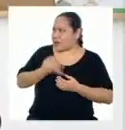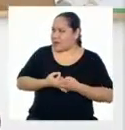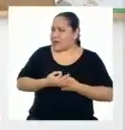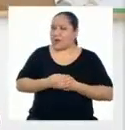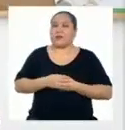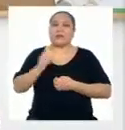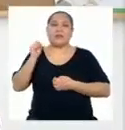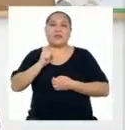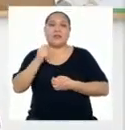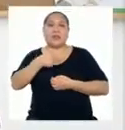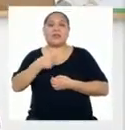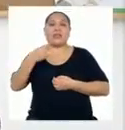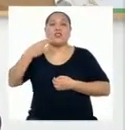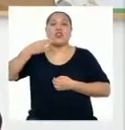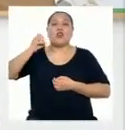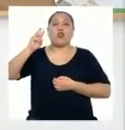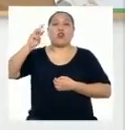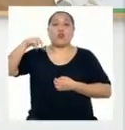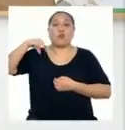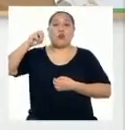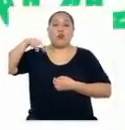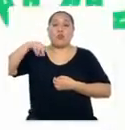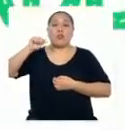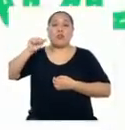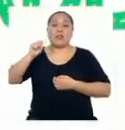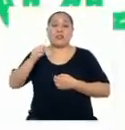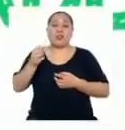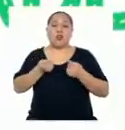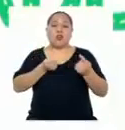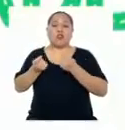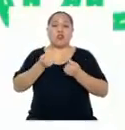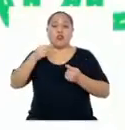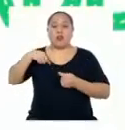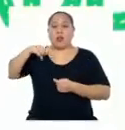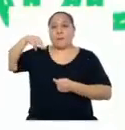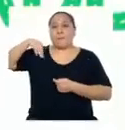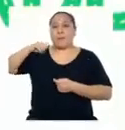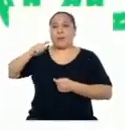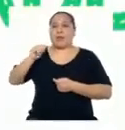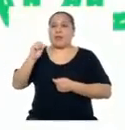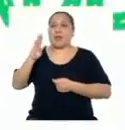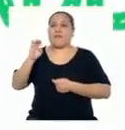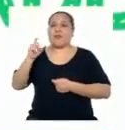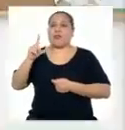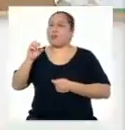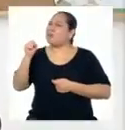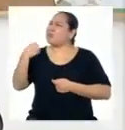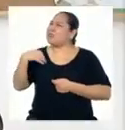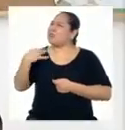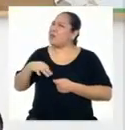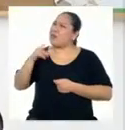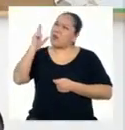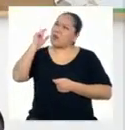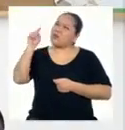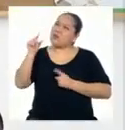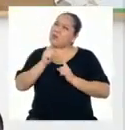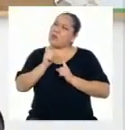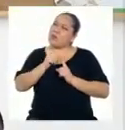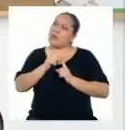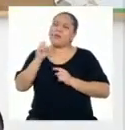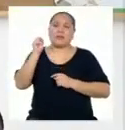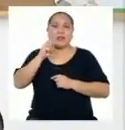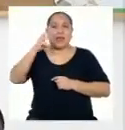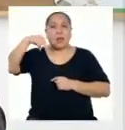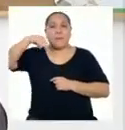Exacto. Esas hormonas controlan nuestro metabolismo. ¿Metabolismo? Siempre escucho esa palabra. Seguro.